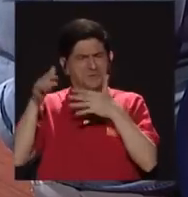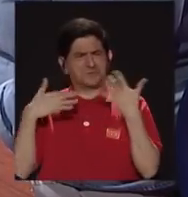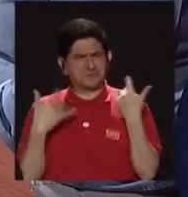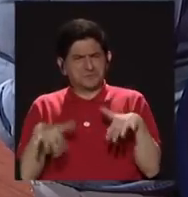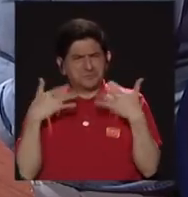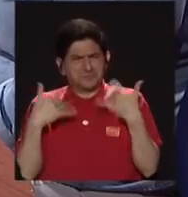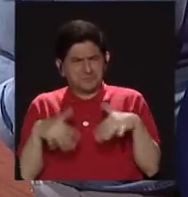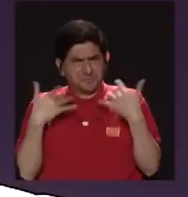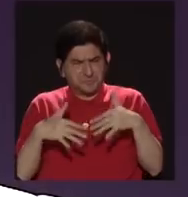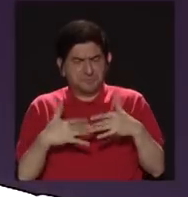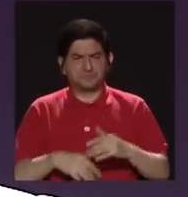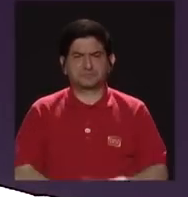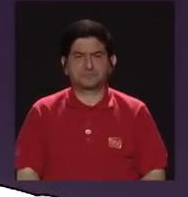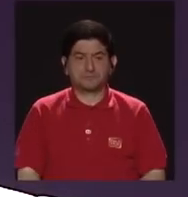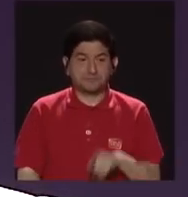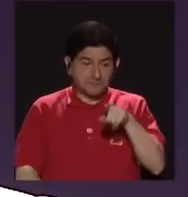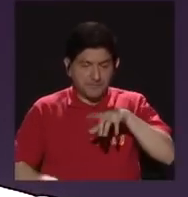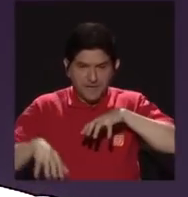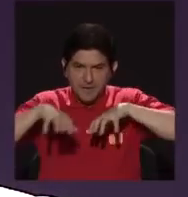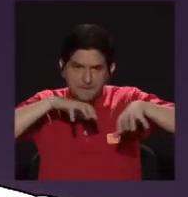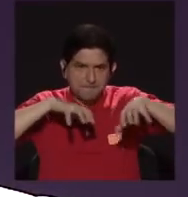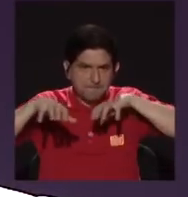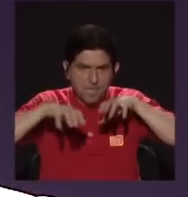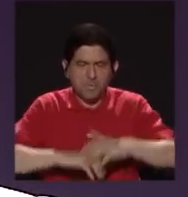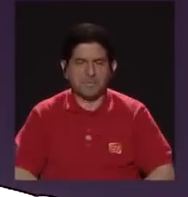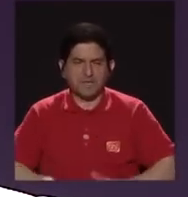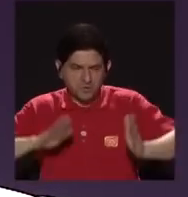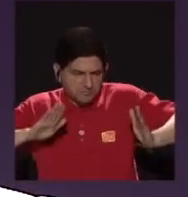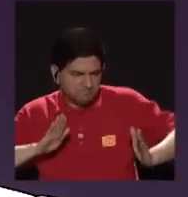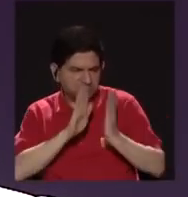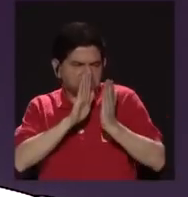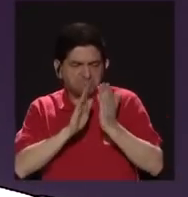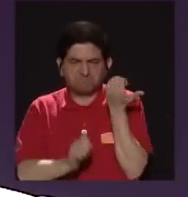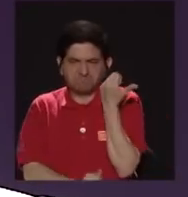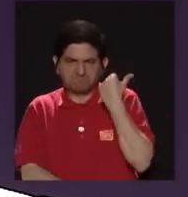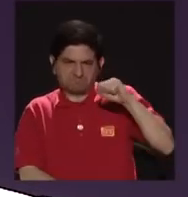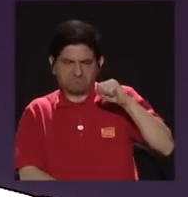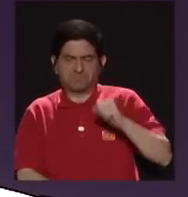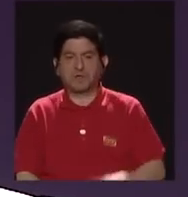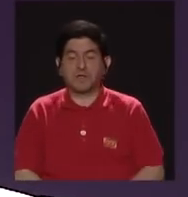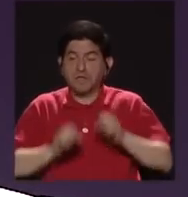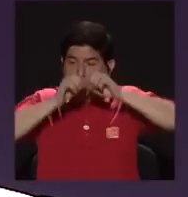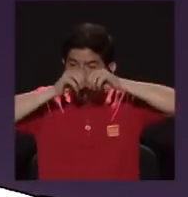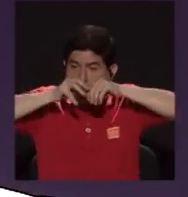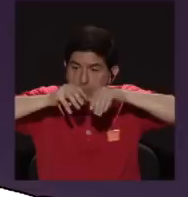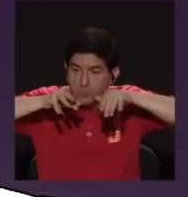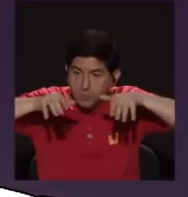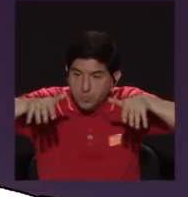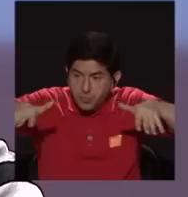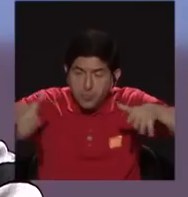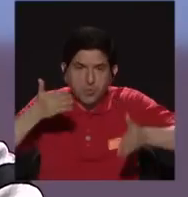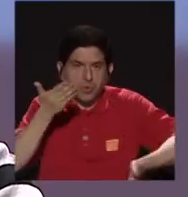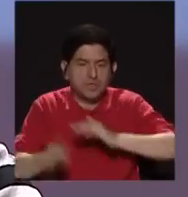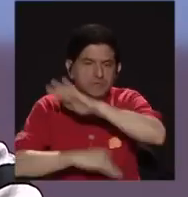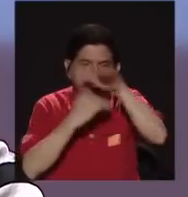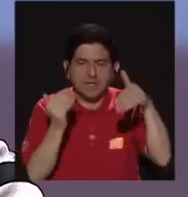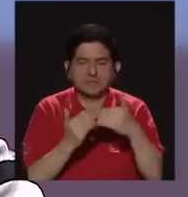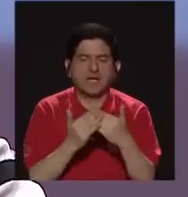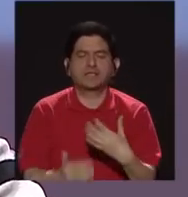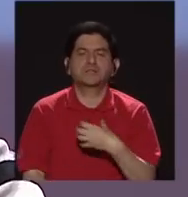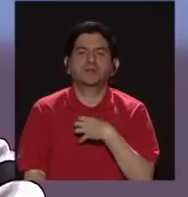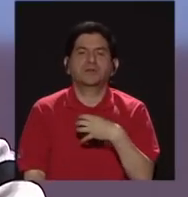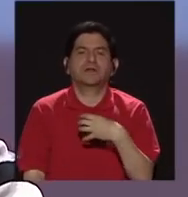es un movimiento de resistencia que tuvo un contagio probablemente de toda la